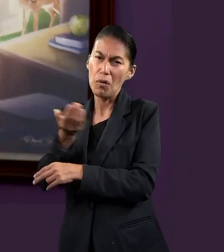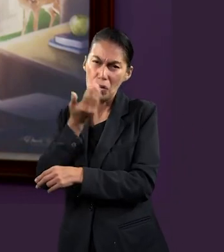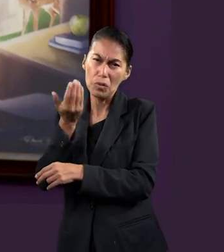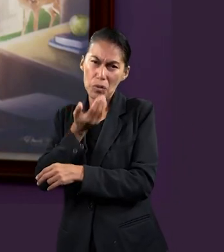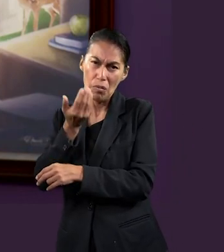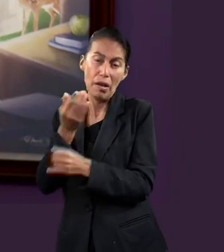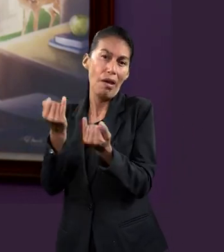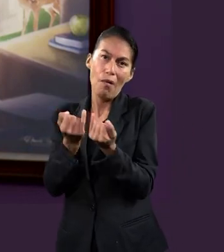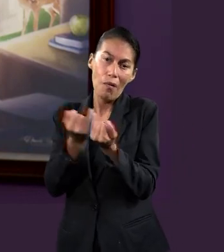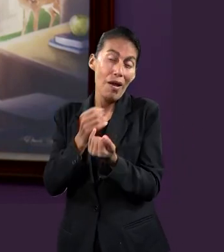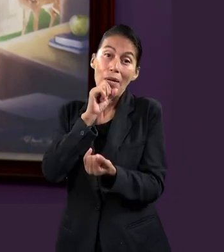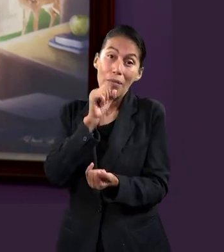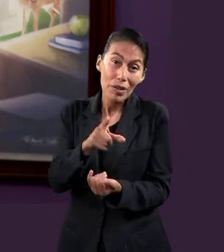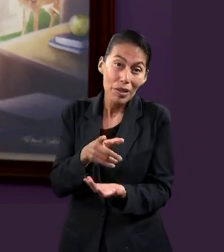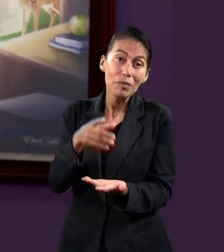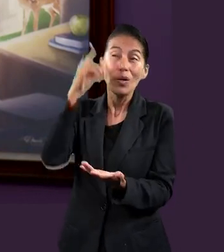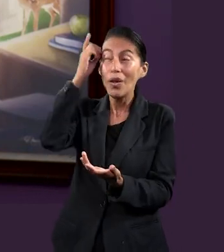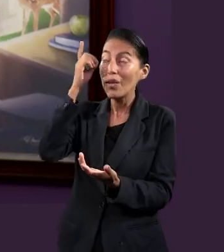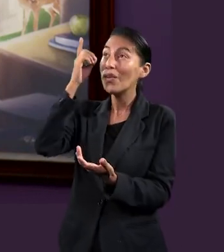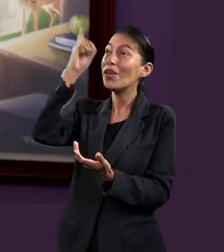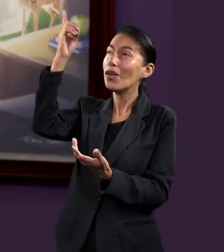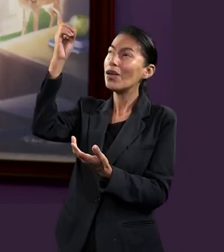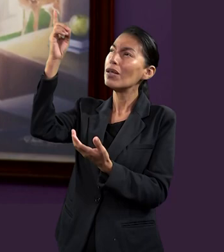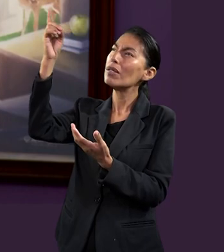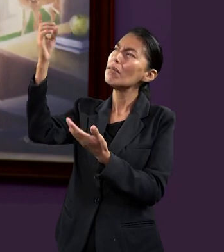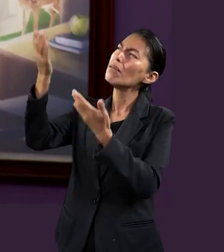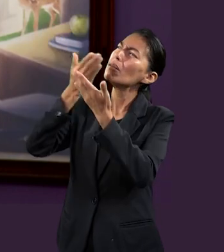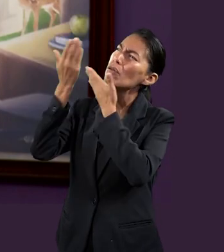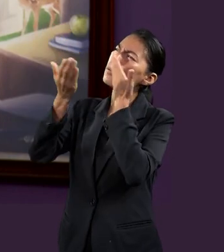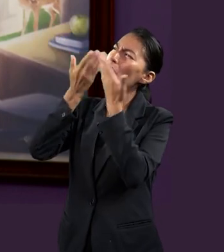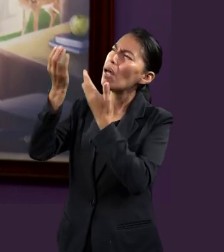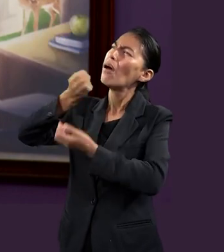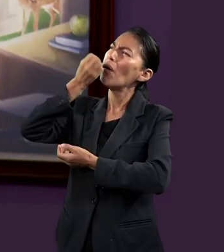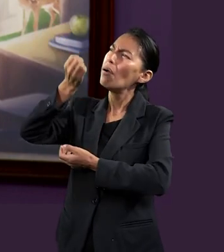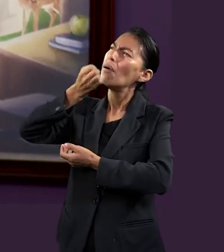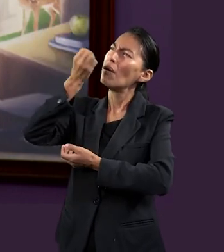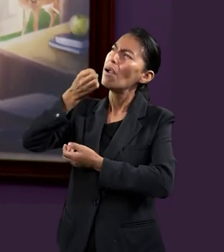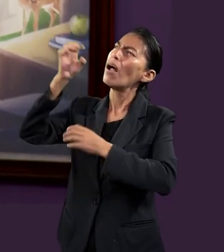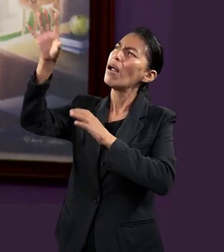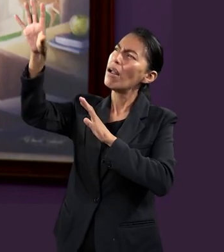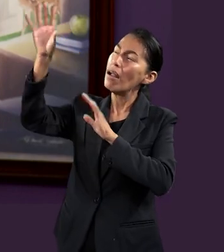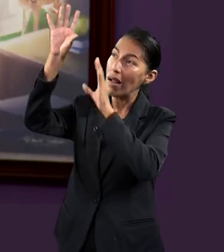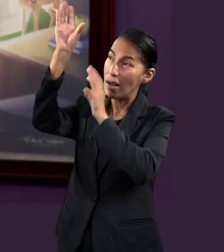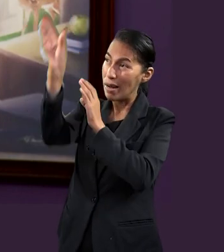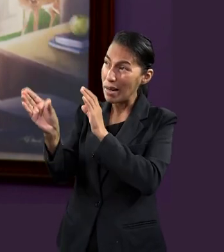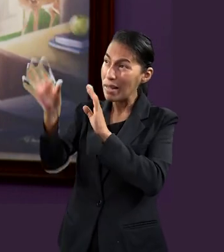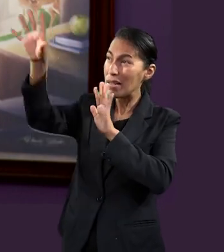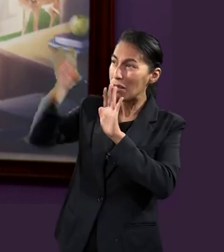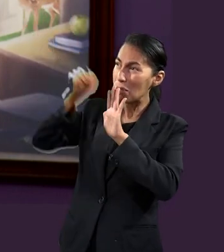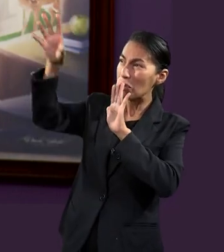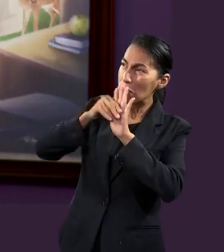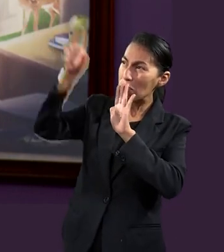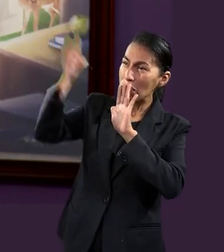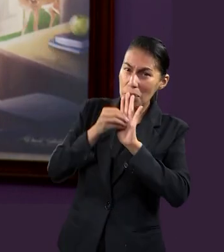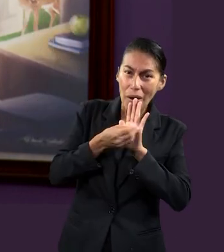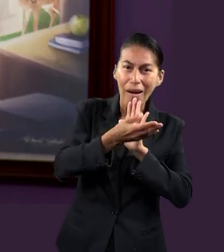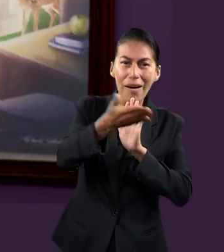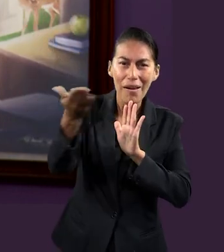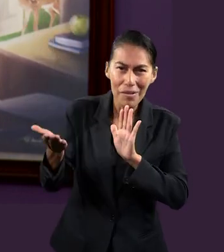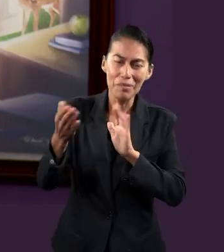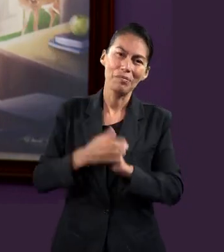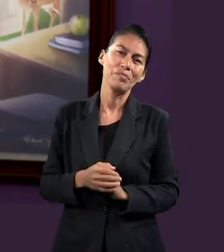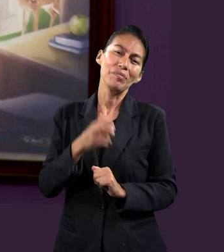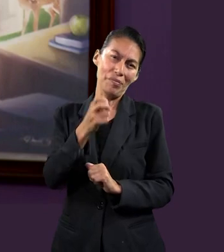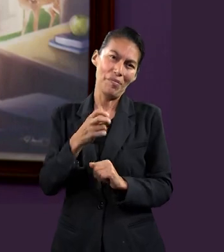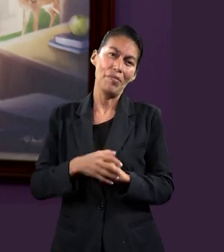ellos, porque día a día estamos. Y es de la misma manera que teniendo una relación con Cristo, nosotros podemos empezar a imitarlo. Pero ya nos ha dado ese privilegio